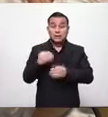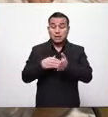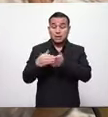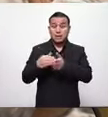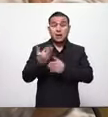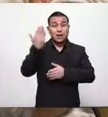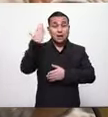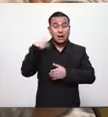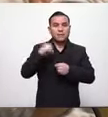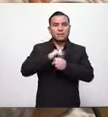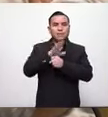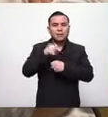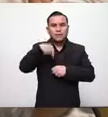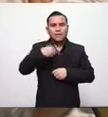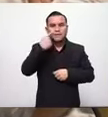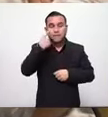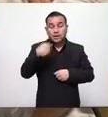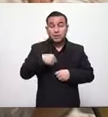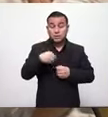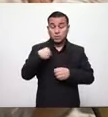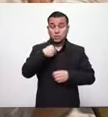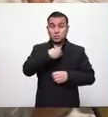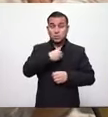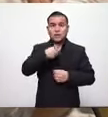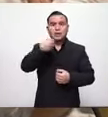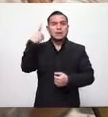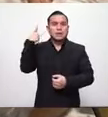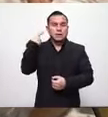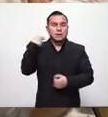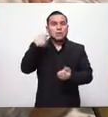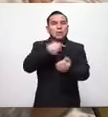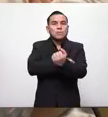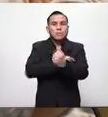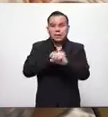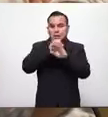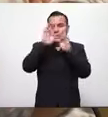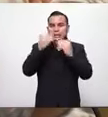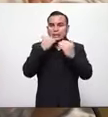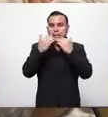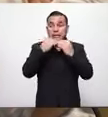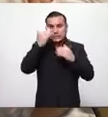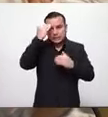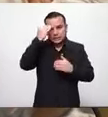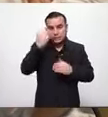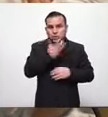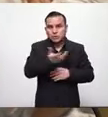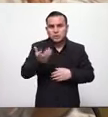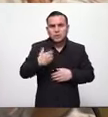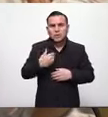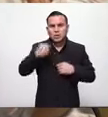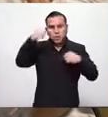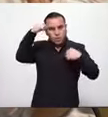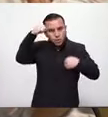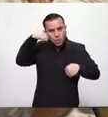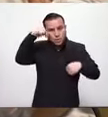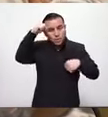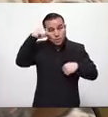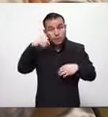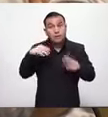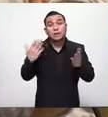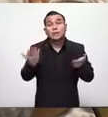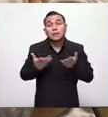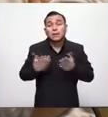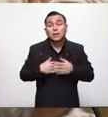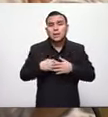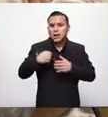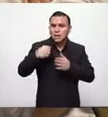ahora los hemos escuchado a ustedes acá y y sabemos y estamos conscientes de los